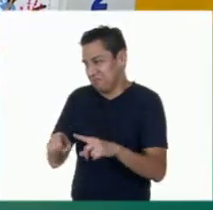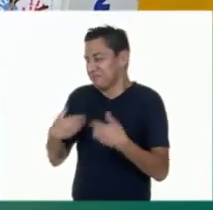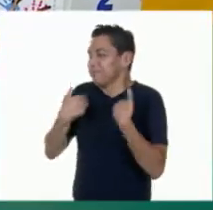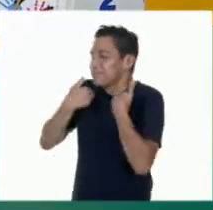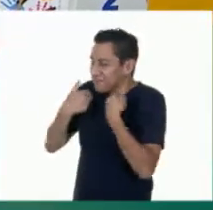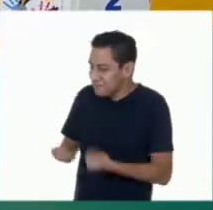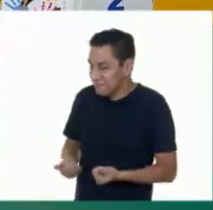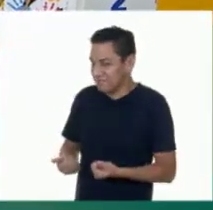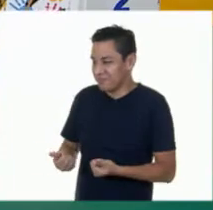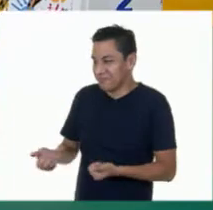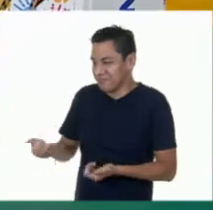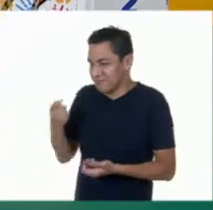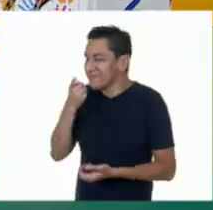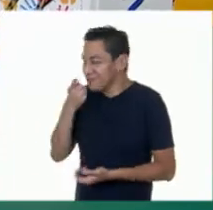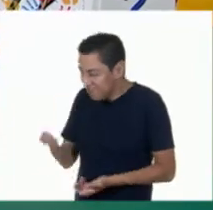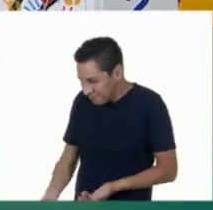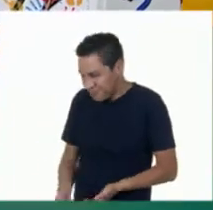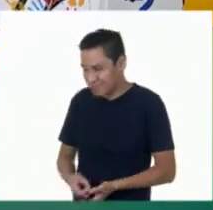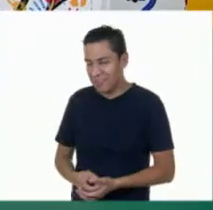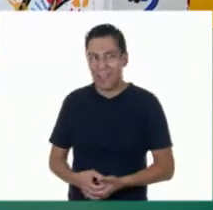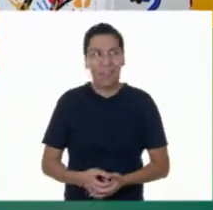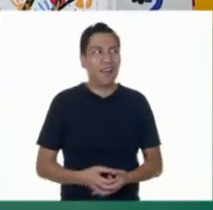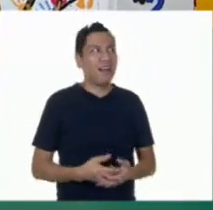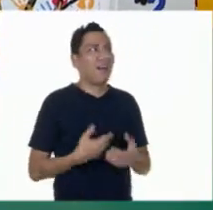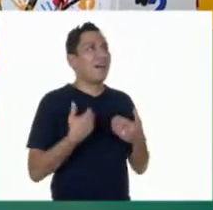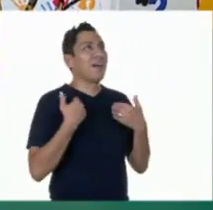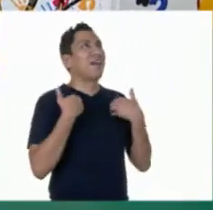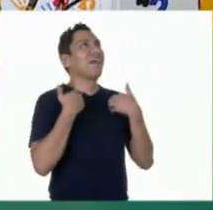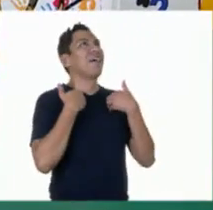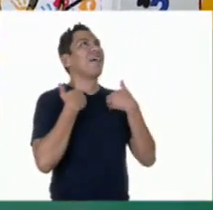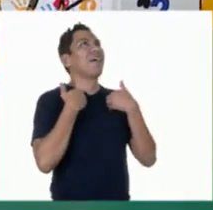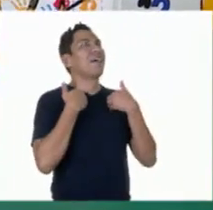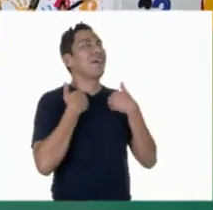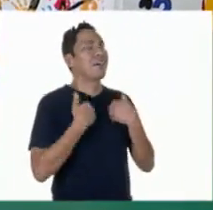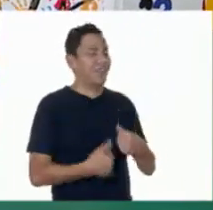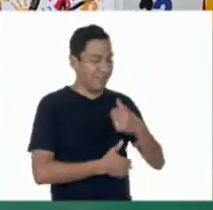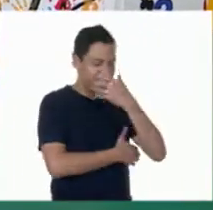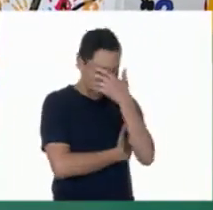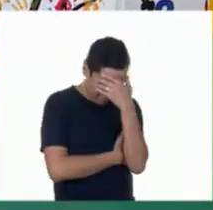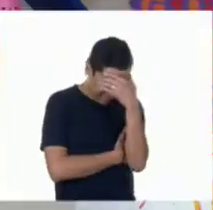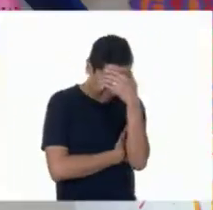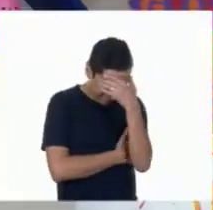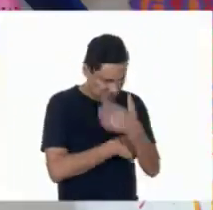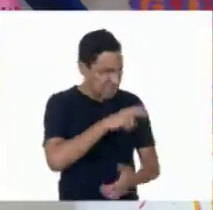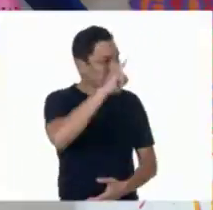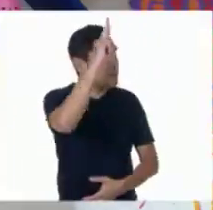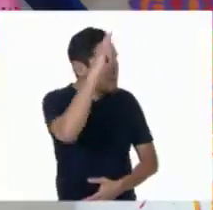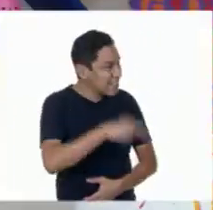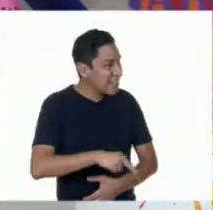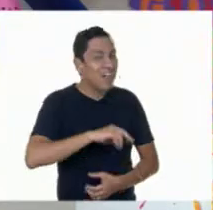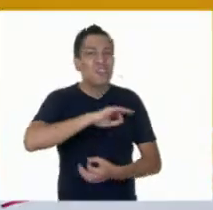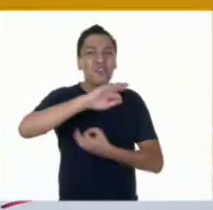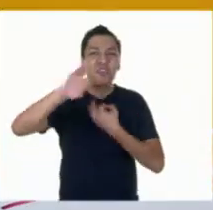extrañamos mucho. ¿Qué pasa ahora? Ya descubrimos que sí te invitaron.